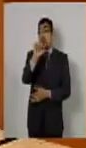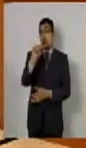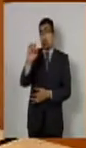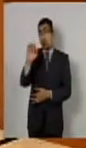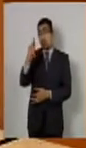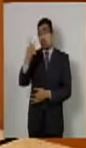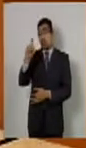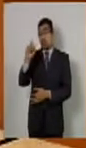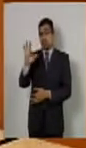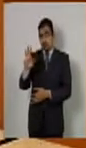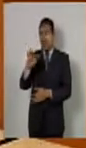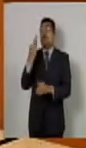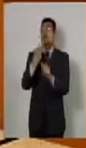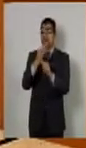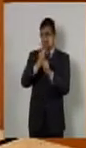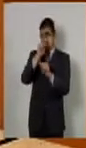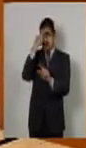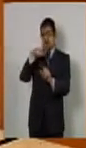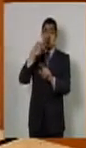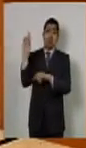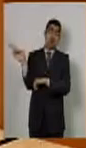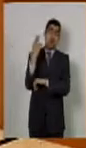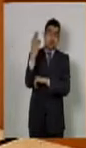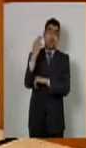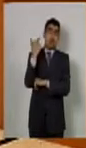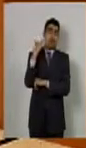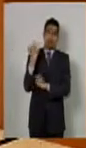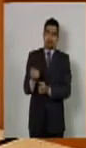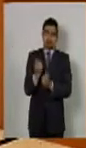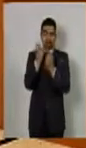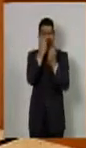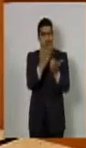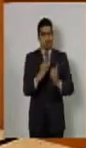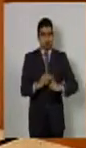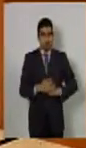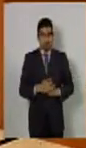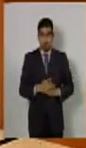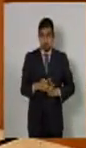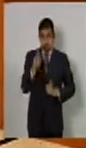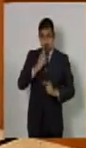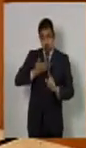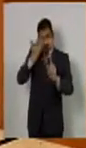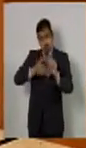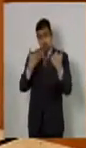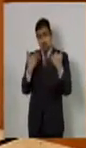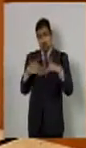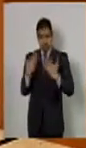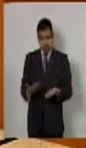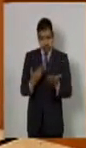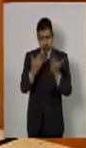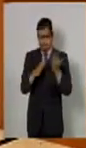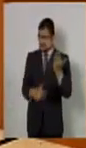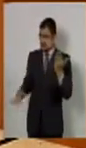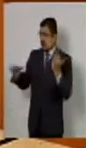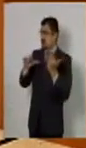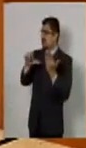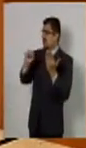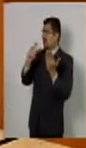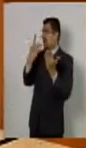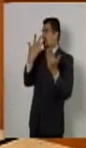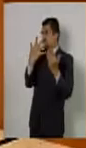otorgado por la Universidad de Guadalajara. Ahora Julia Carabias se une a otros 65